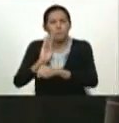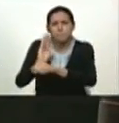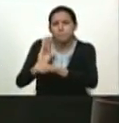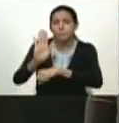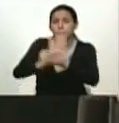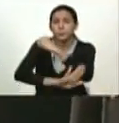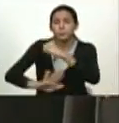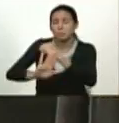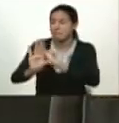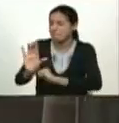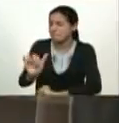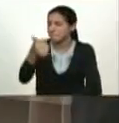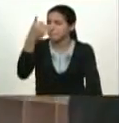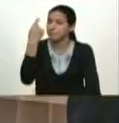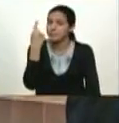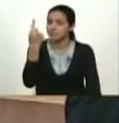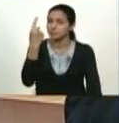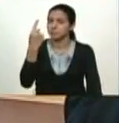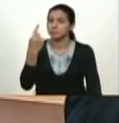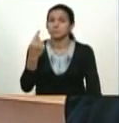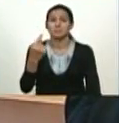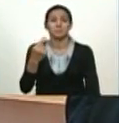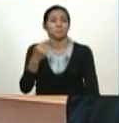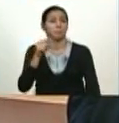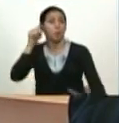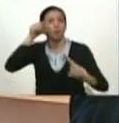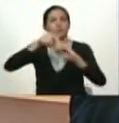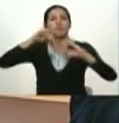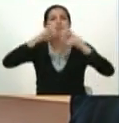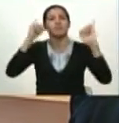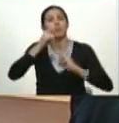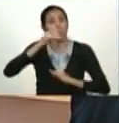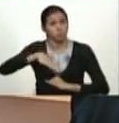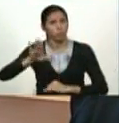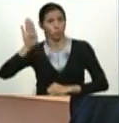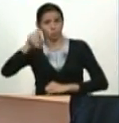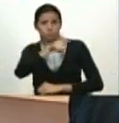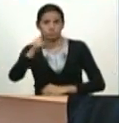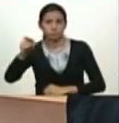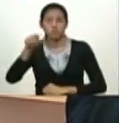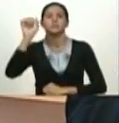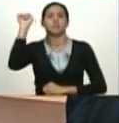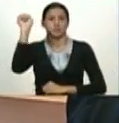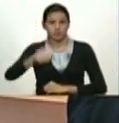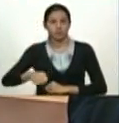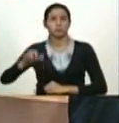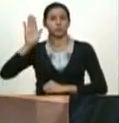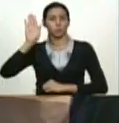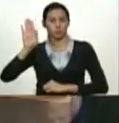suprema para la felicidad de nuestro pueblo ¿lo juran ustedes? sí con